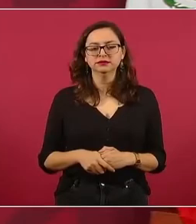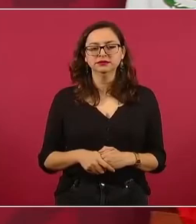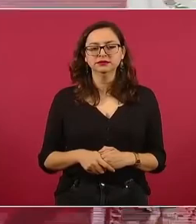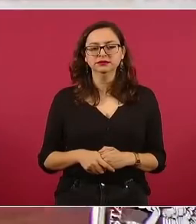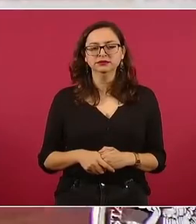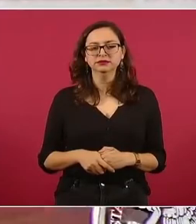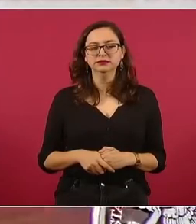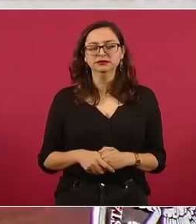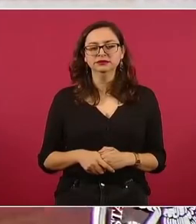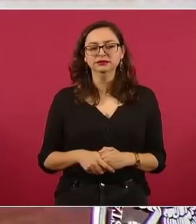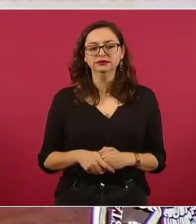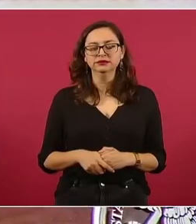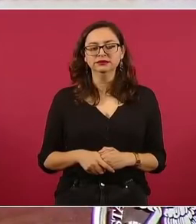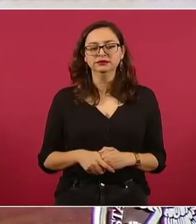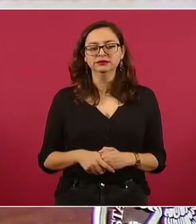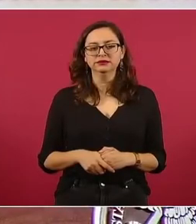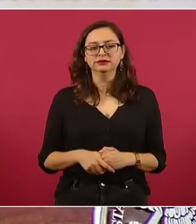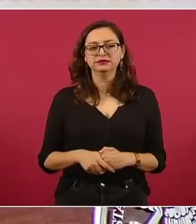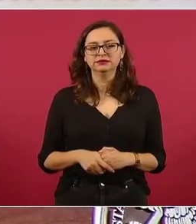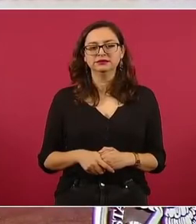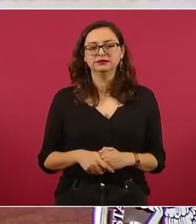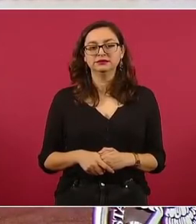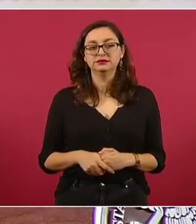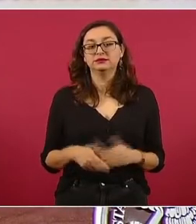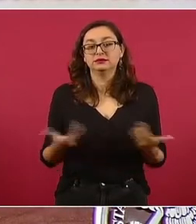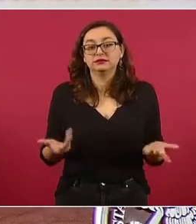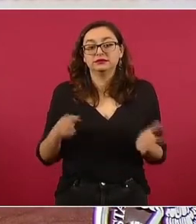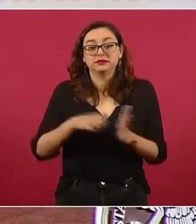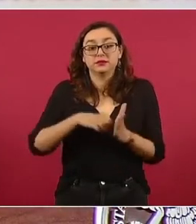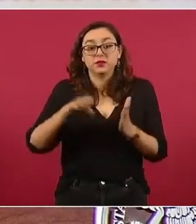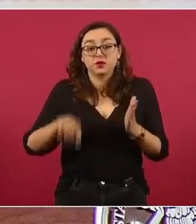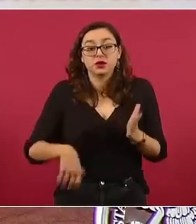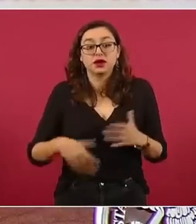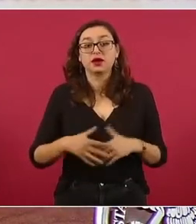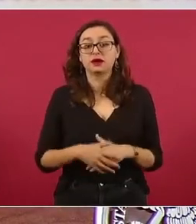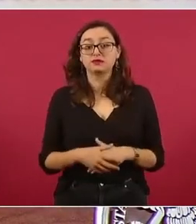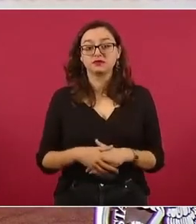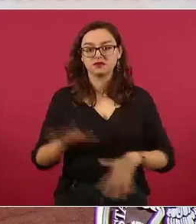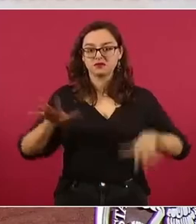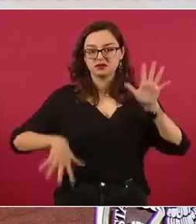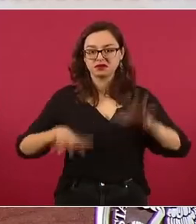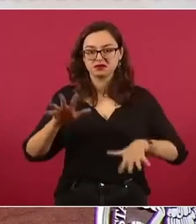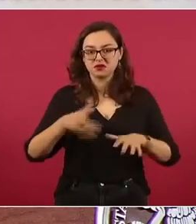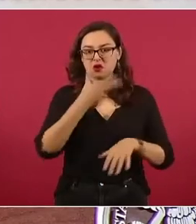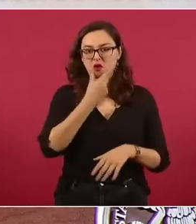Por ejemplo, en las expresiones machistas y todas las mujeres, ahí está.